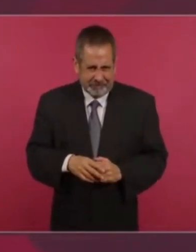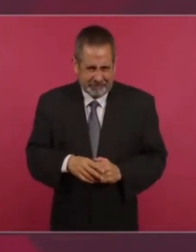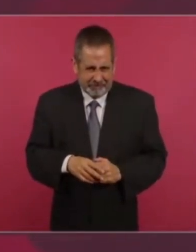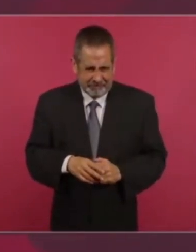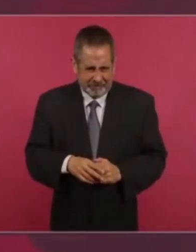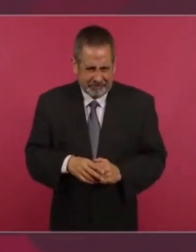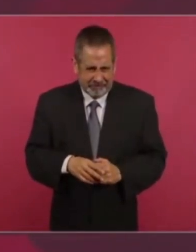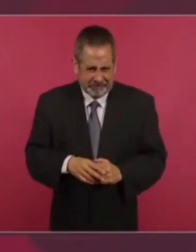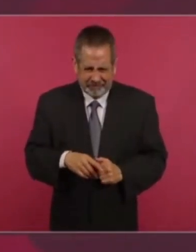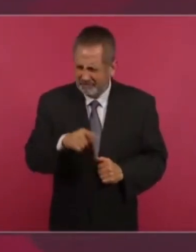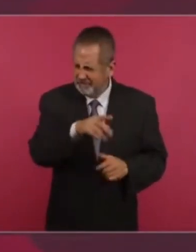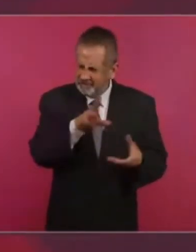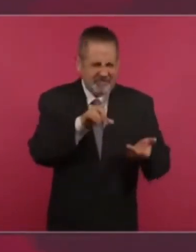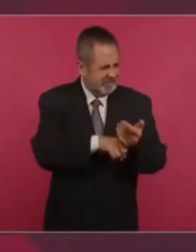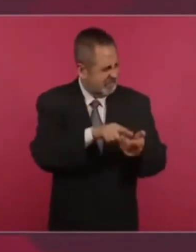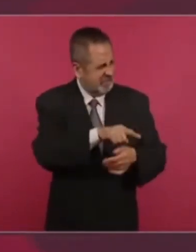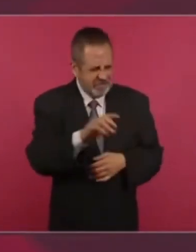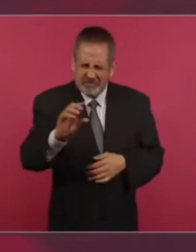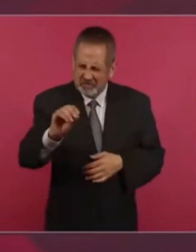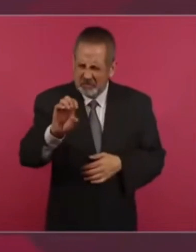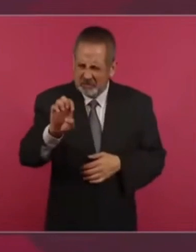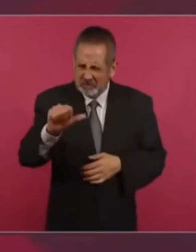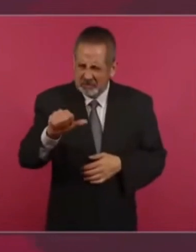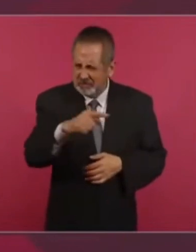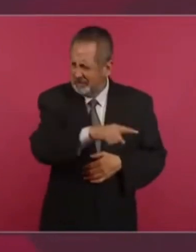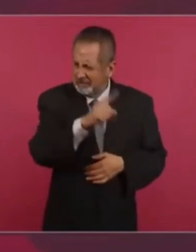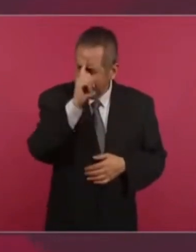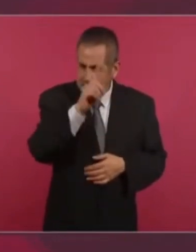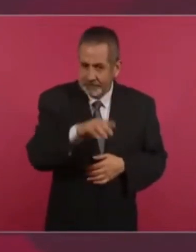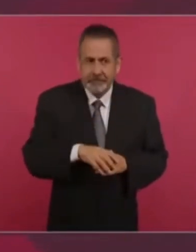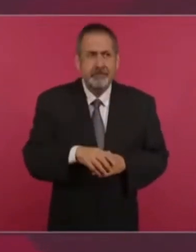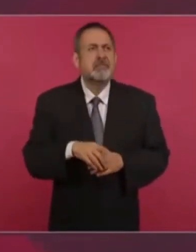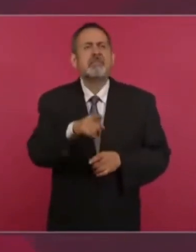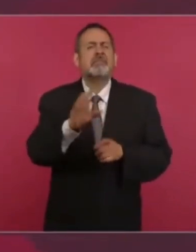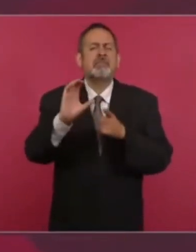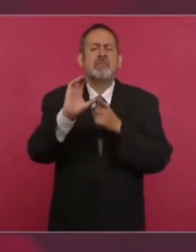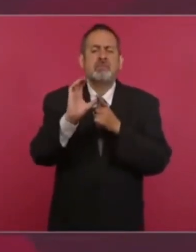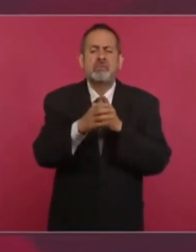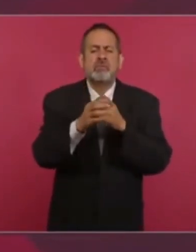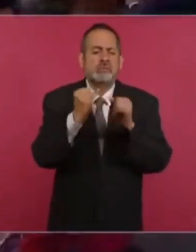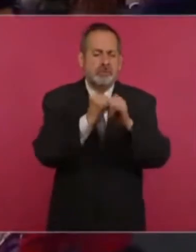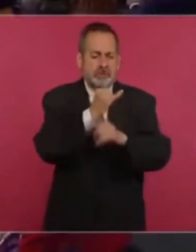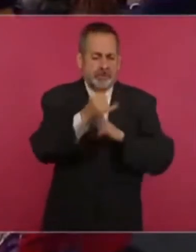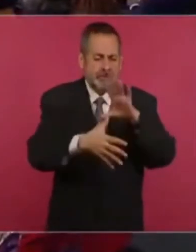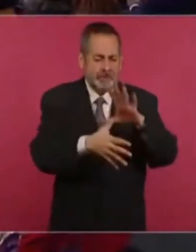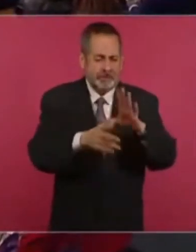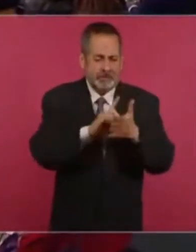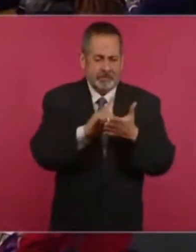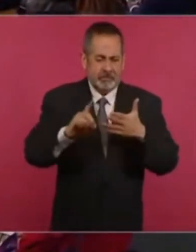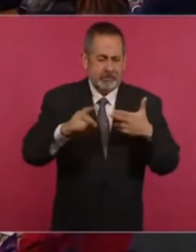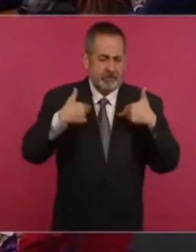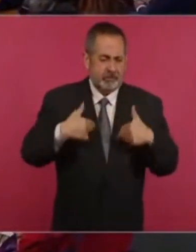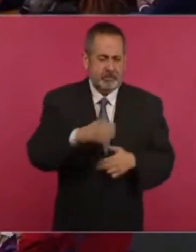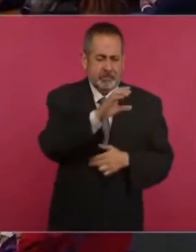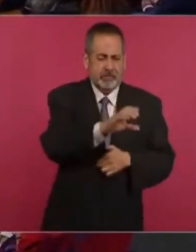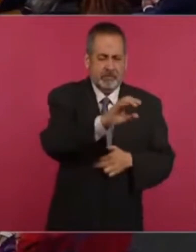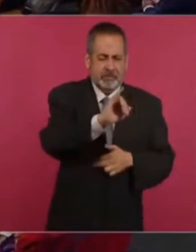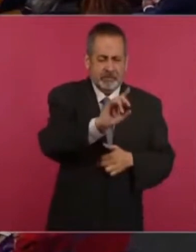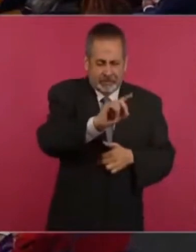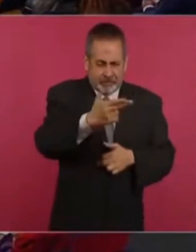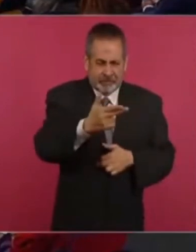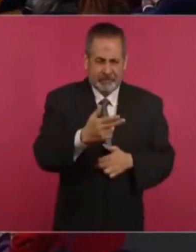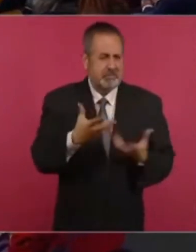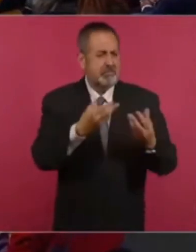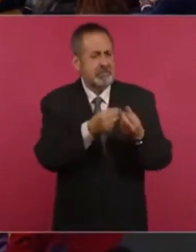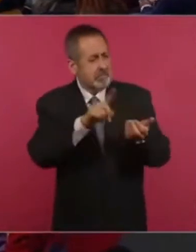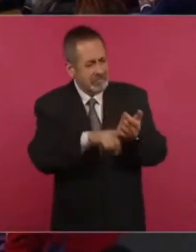Sí, de la OEA también. La Comisión Interamericana de Derechos Humanos y la